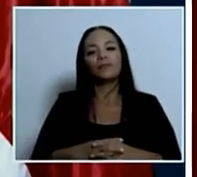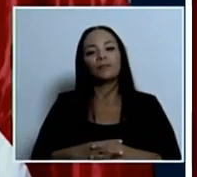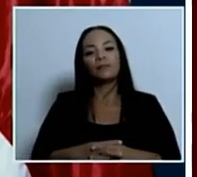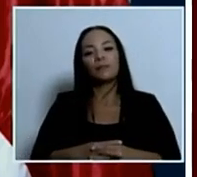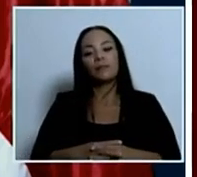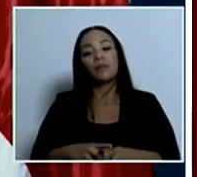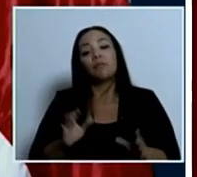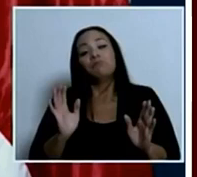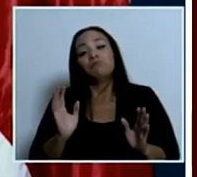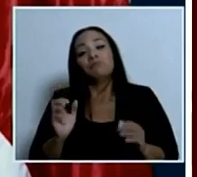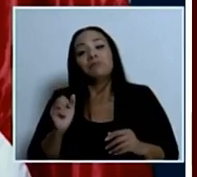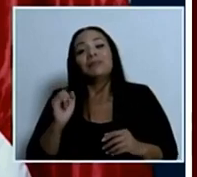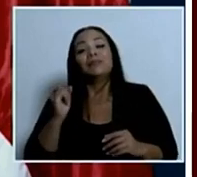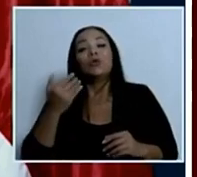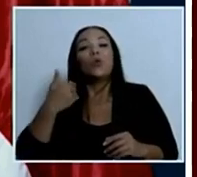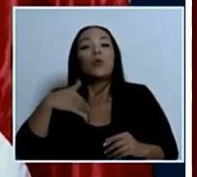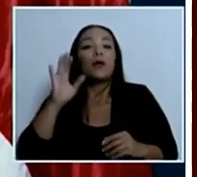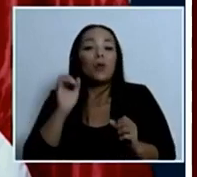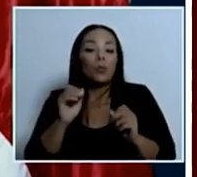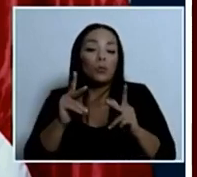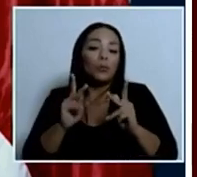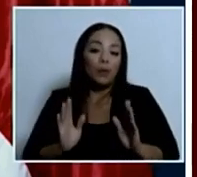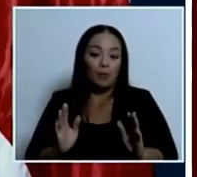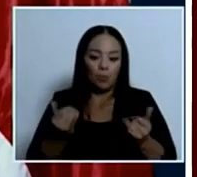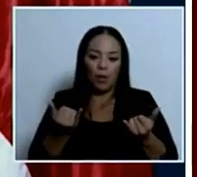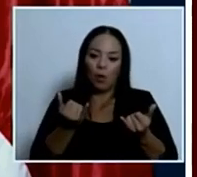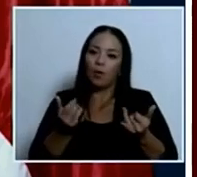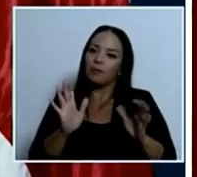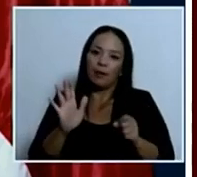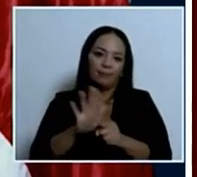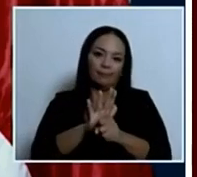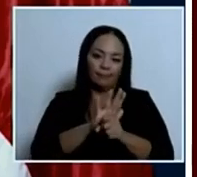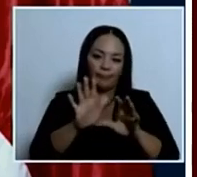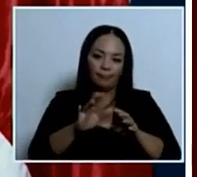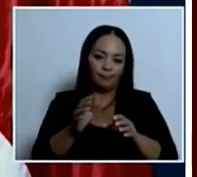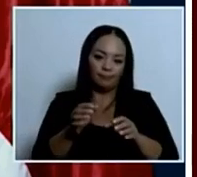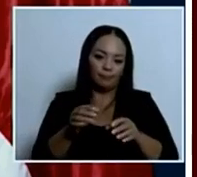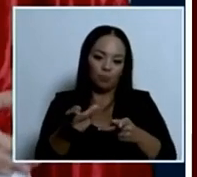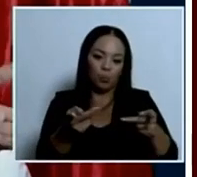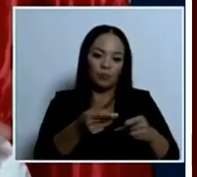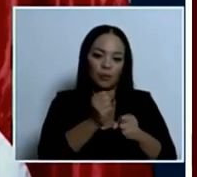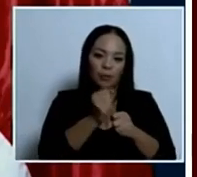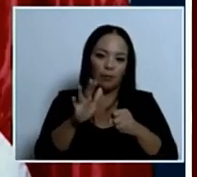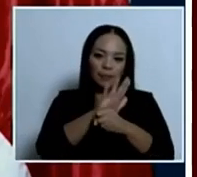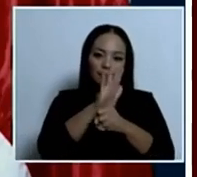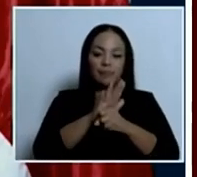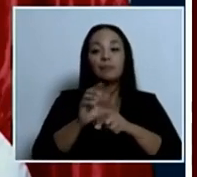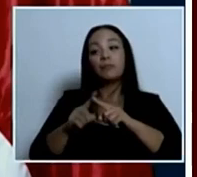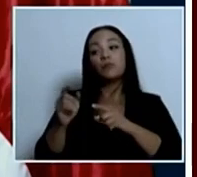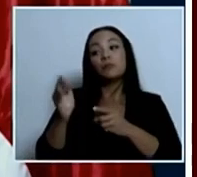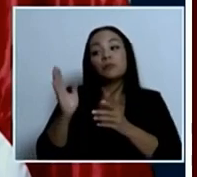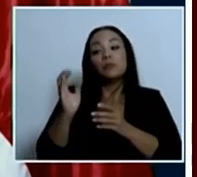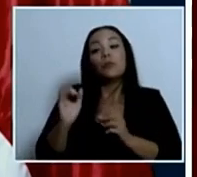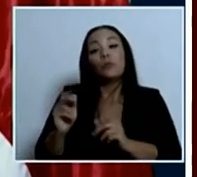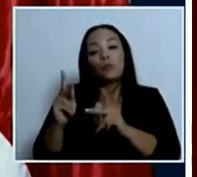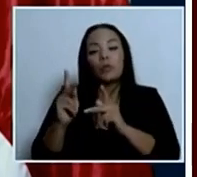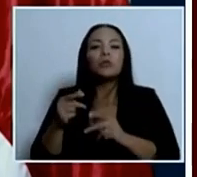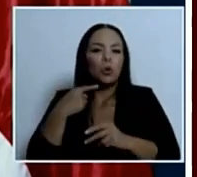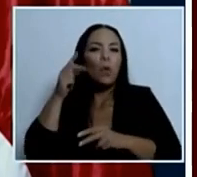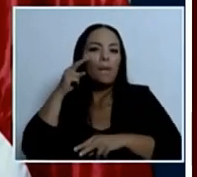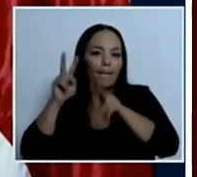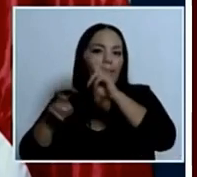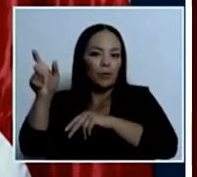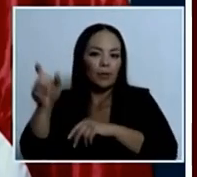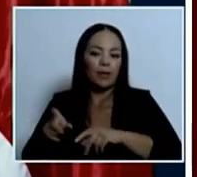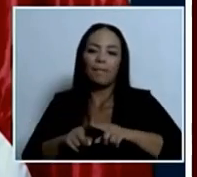porque las sillas están llenas en este momento yo ciertamente la valoraría pero no es algo que estoy haciendo activamente en